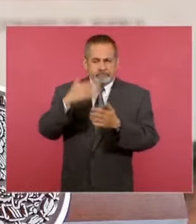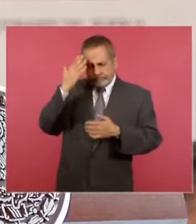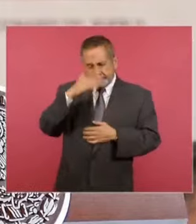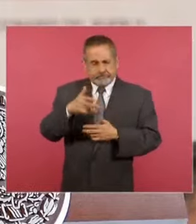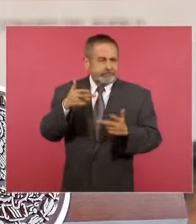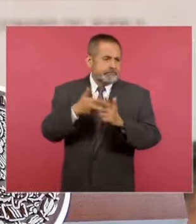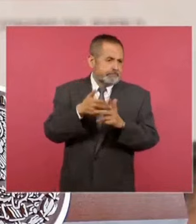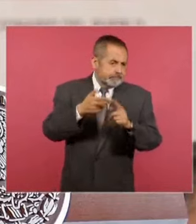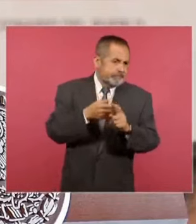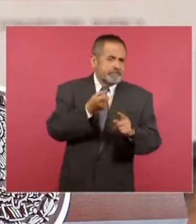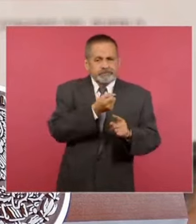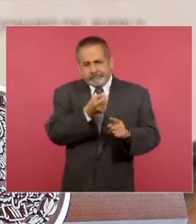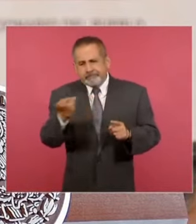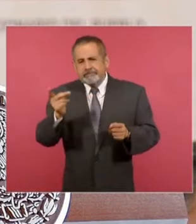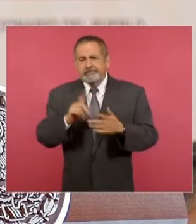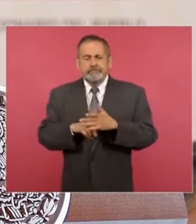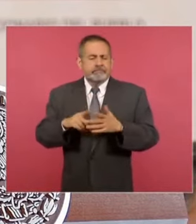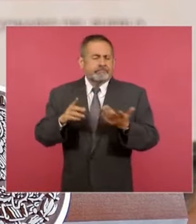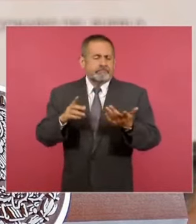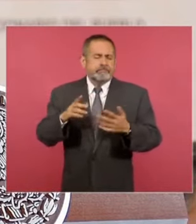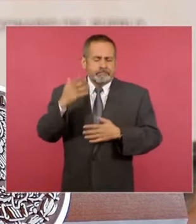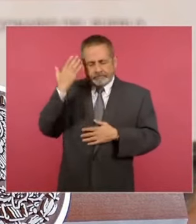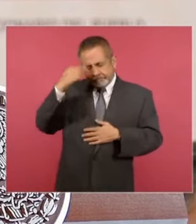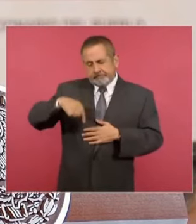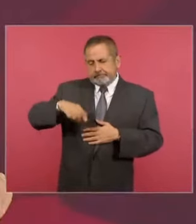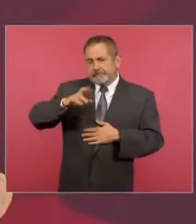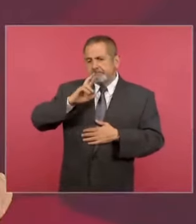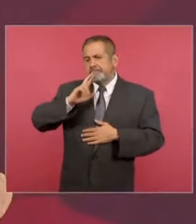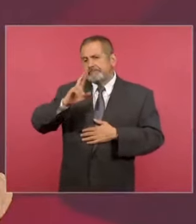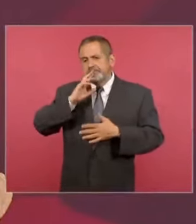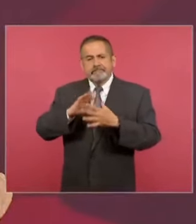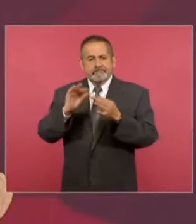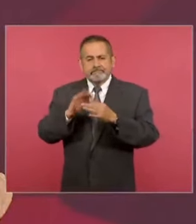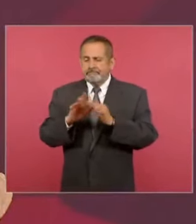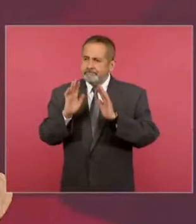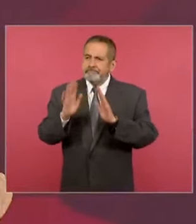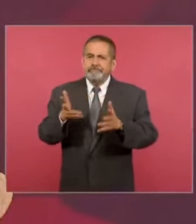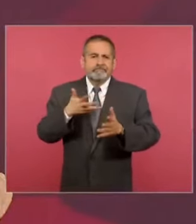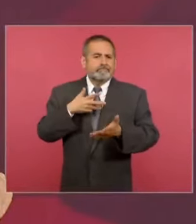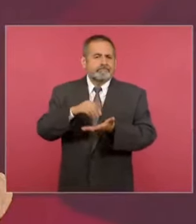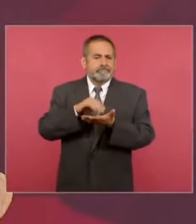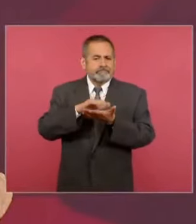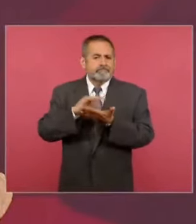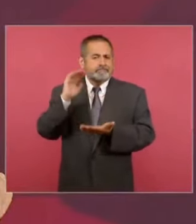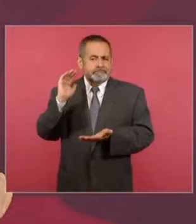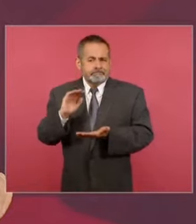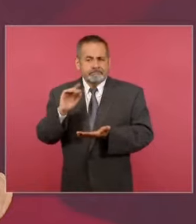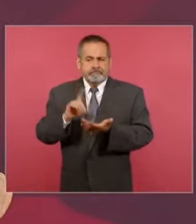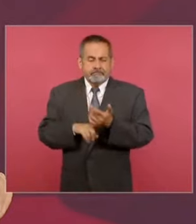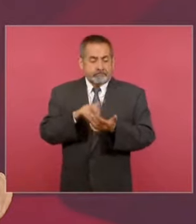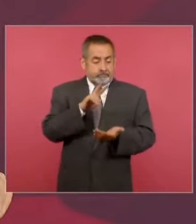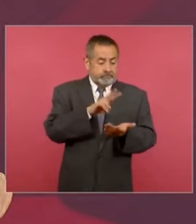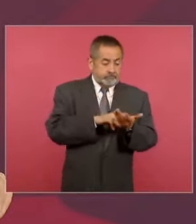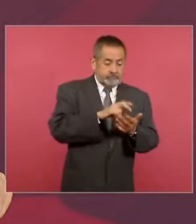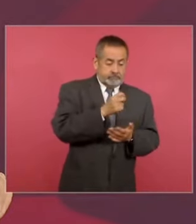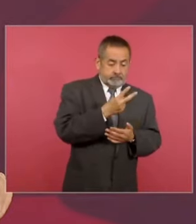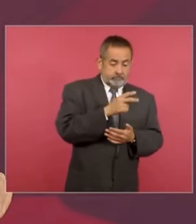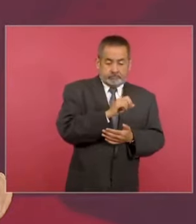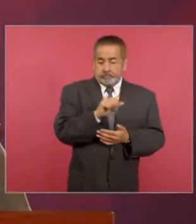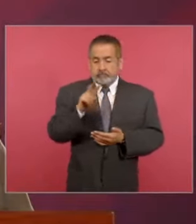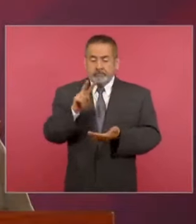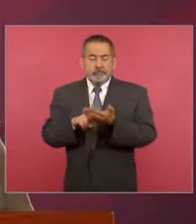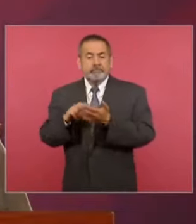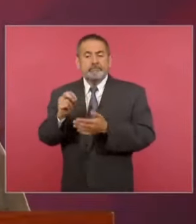de homicidios, donde ya se ha reportado aquí que se tiene una baja de 2022 a 2023